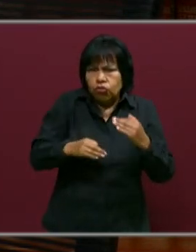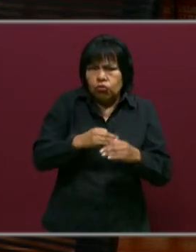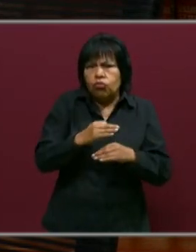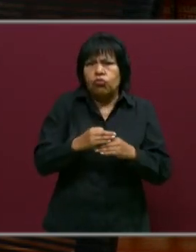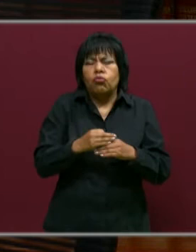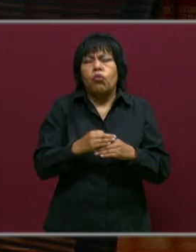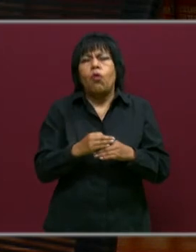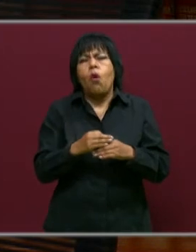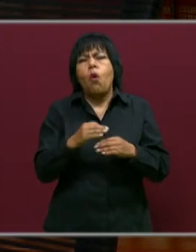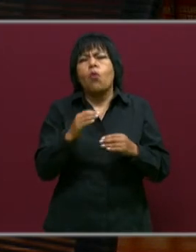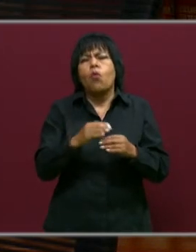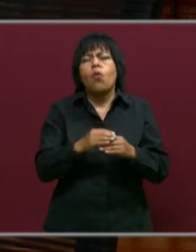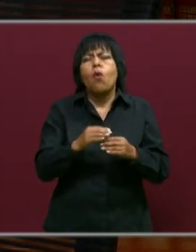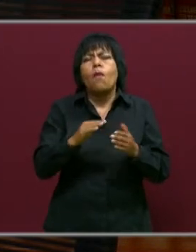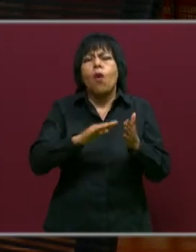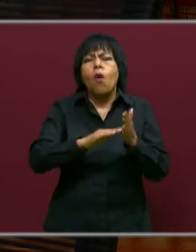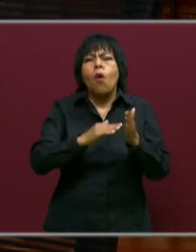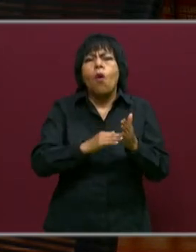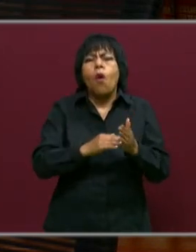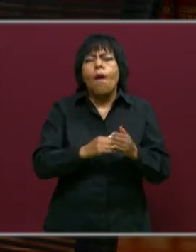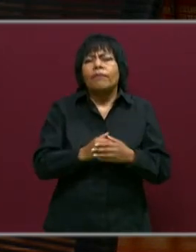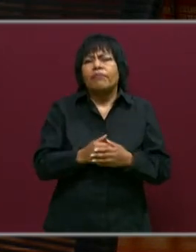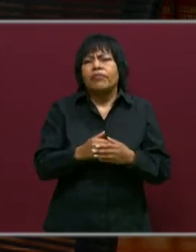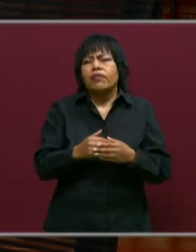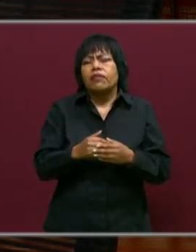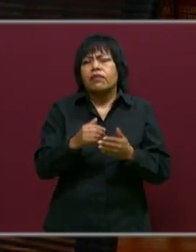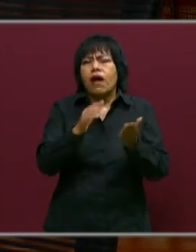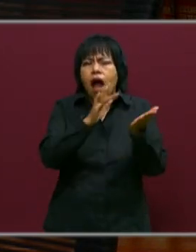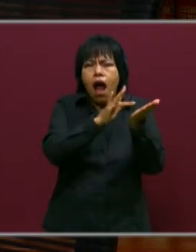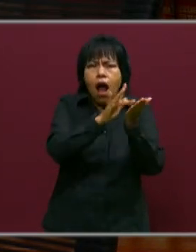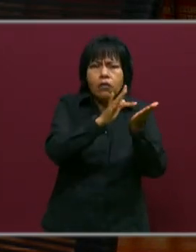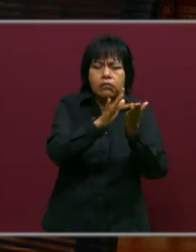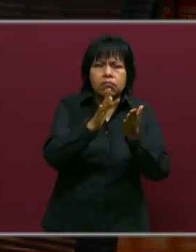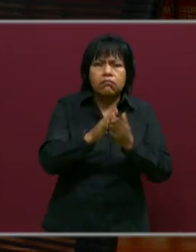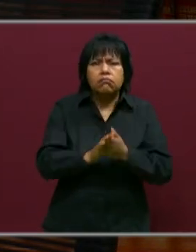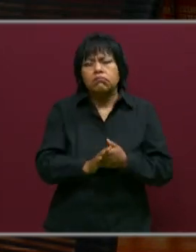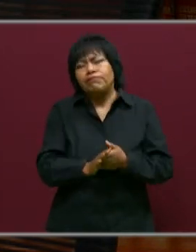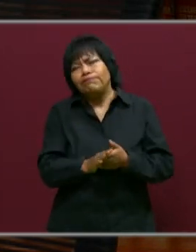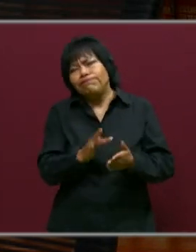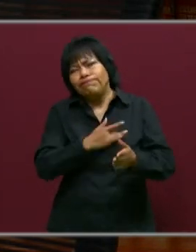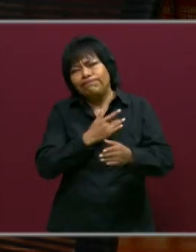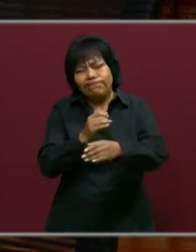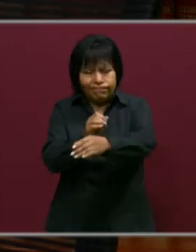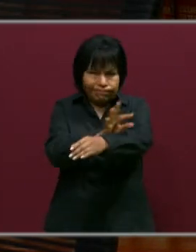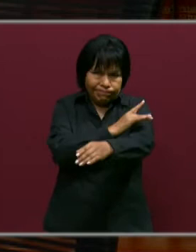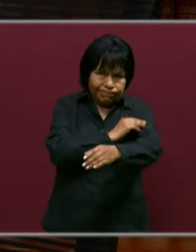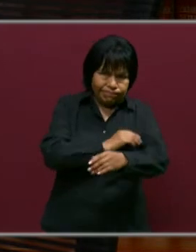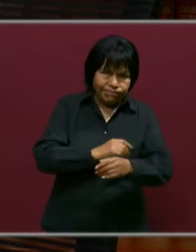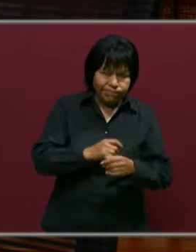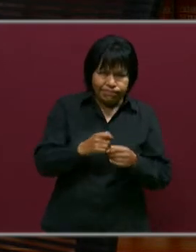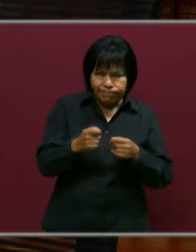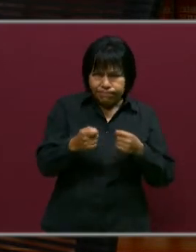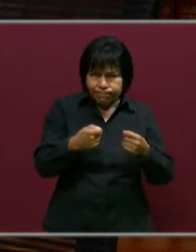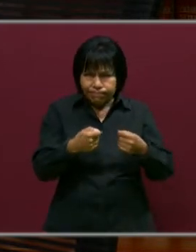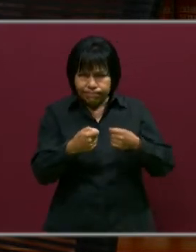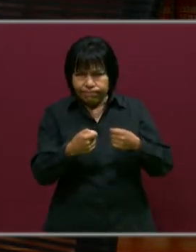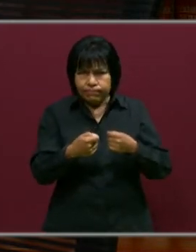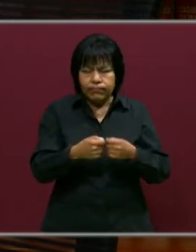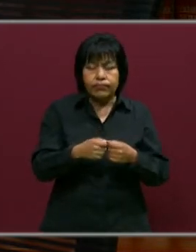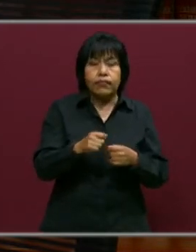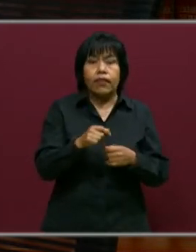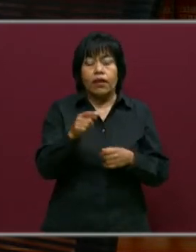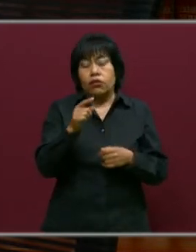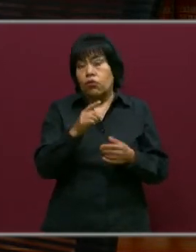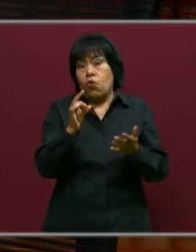implementar nuevas estrategias de gestión de emociones y la regulación de las mismas, no